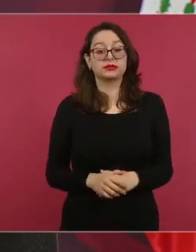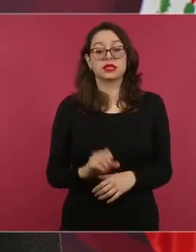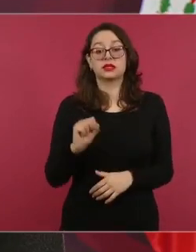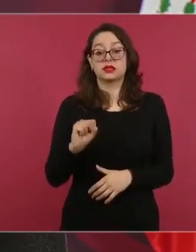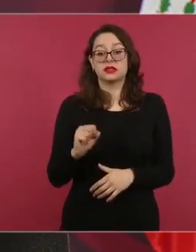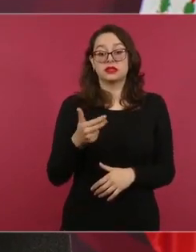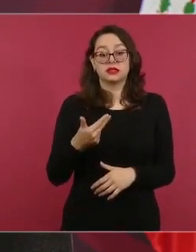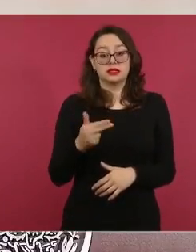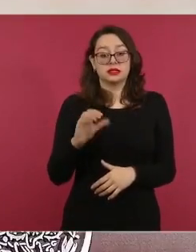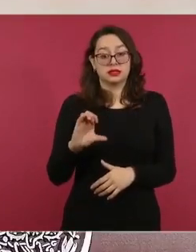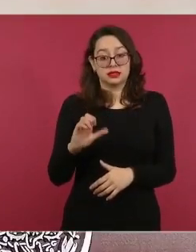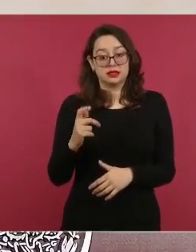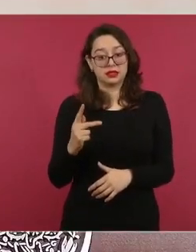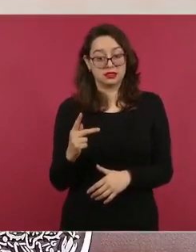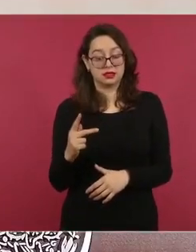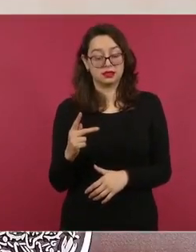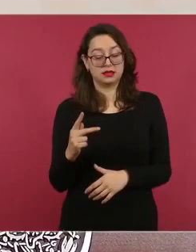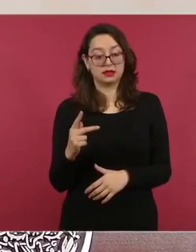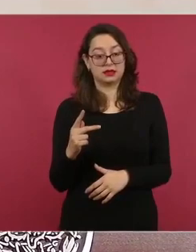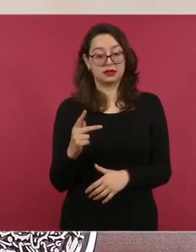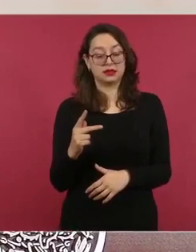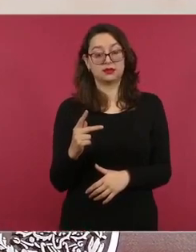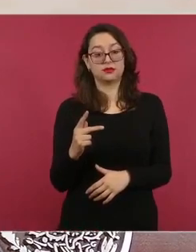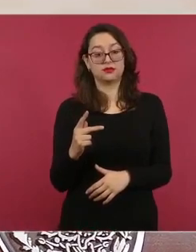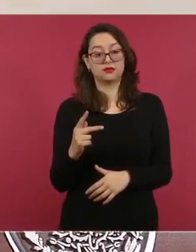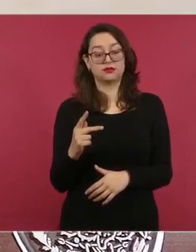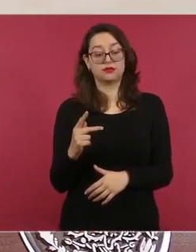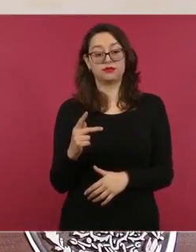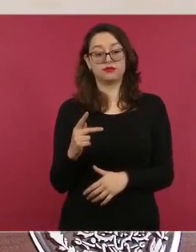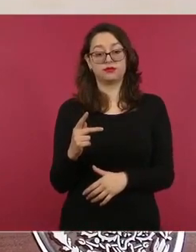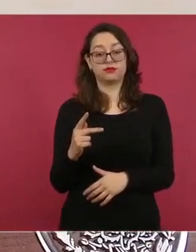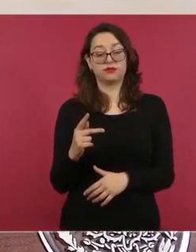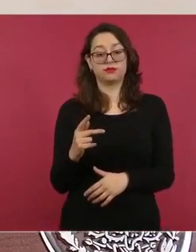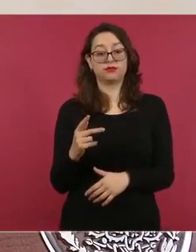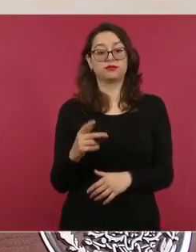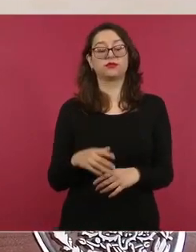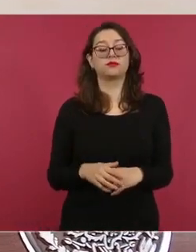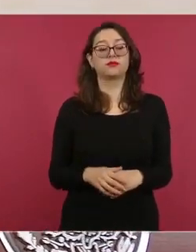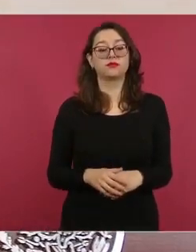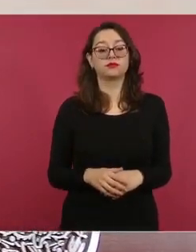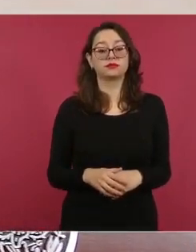apoyará